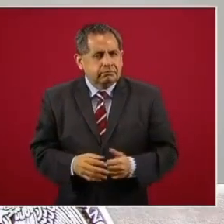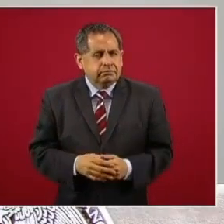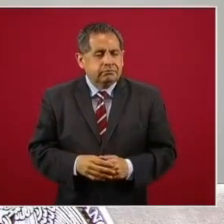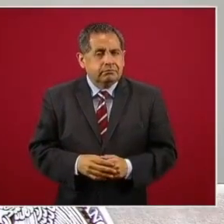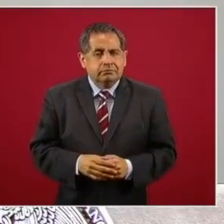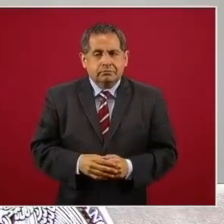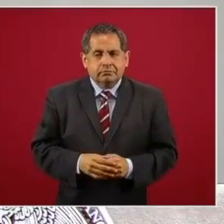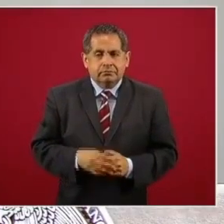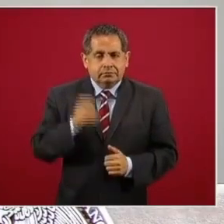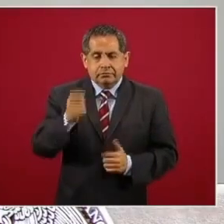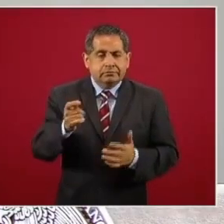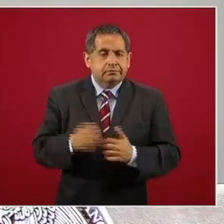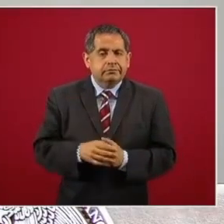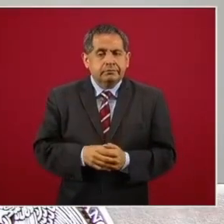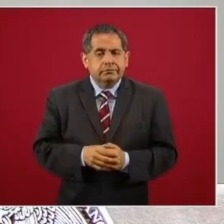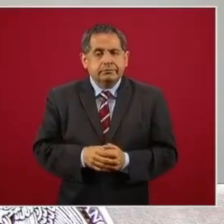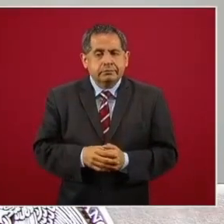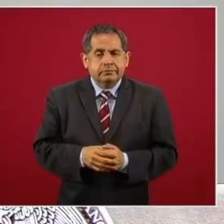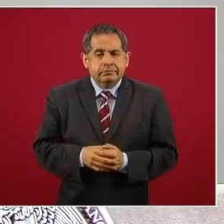o sea,